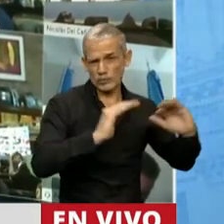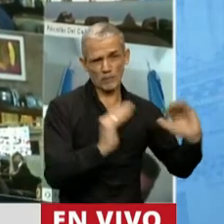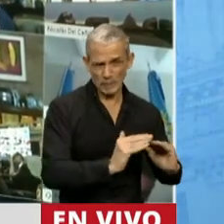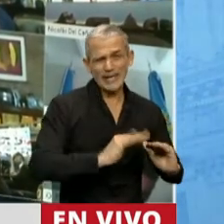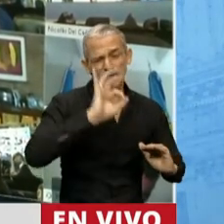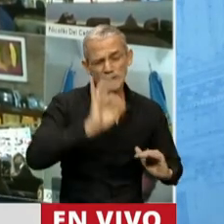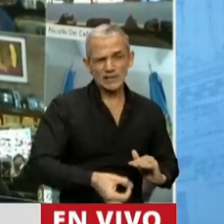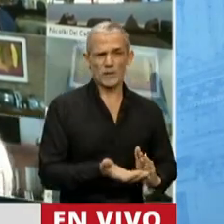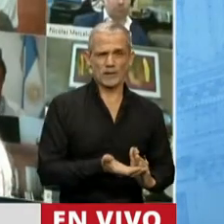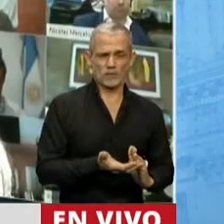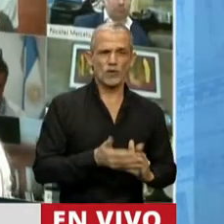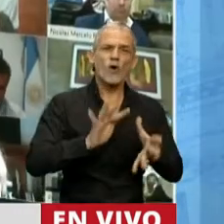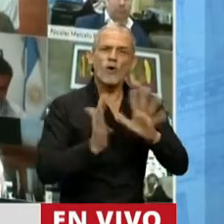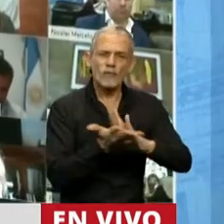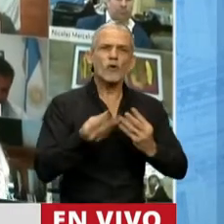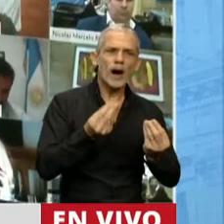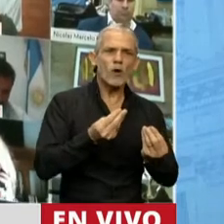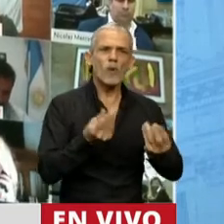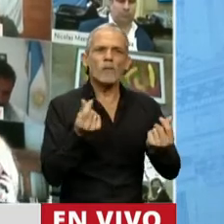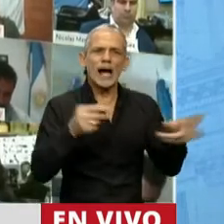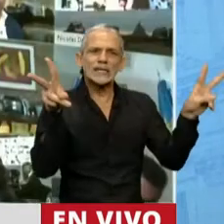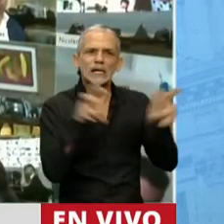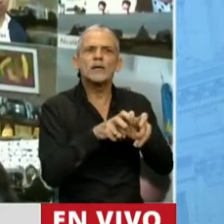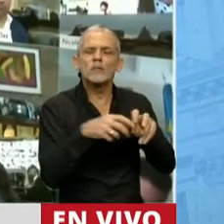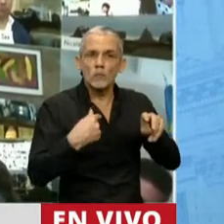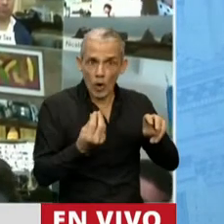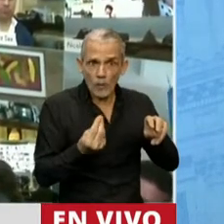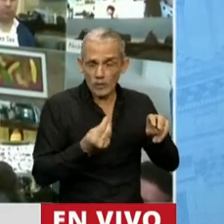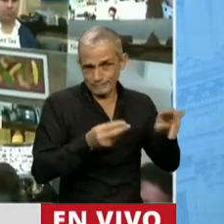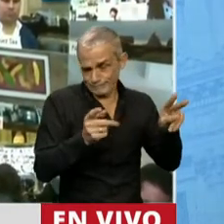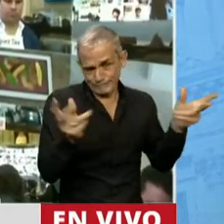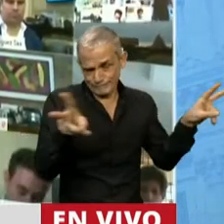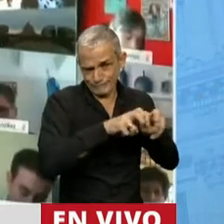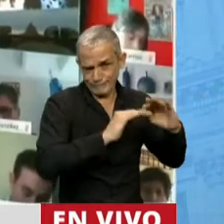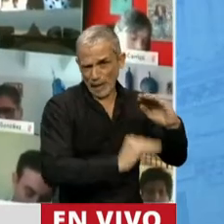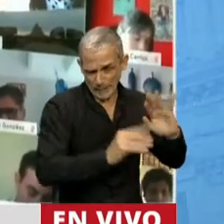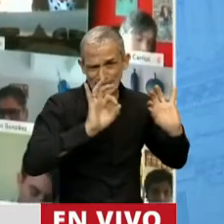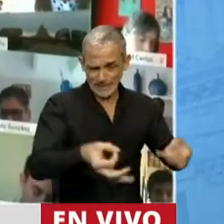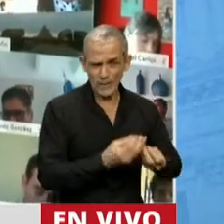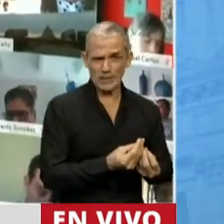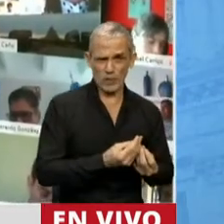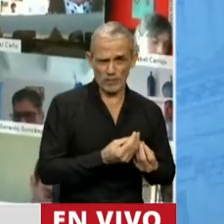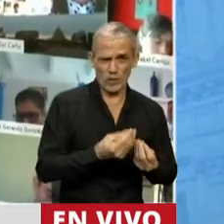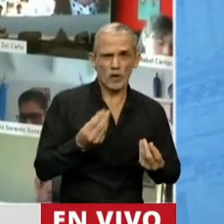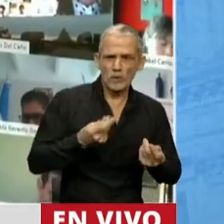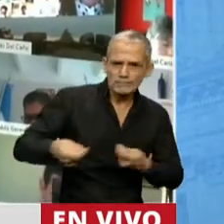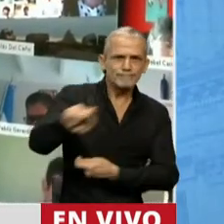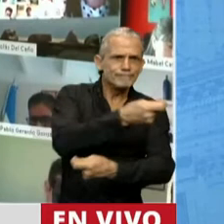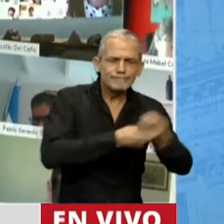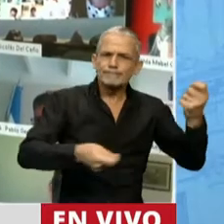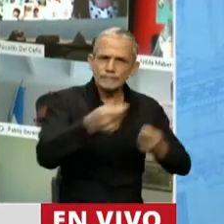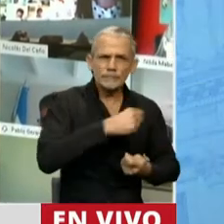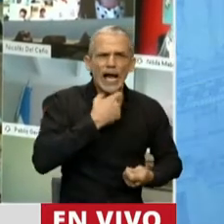Sabemos que no hay otro mecanismo de financiamiento del déficit que más allá de que se pueda obtener en el mercado local que se intenta